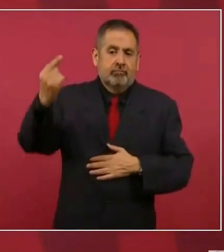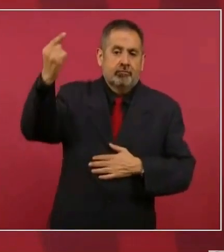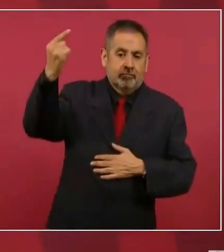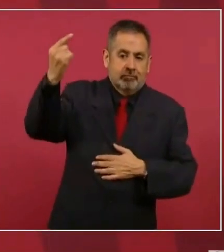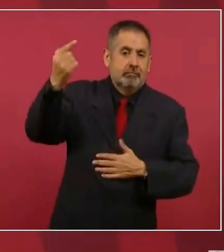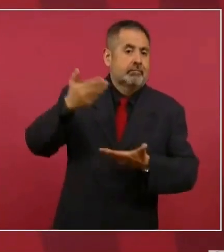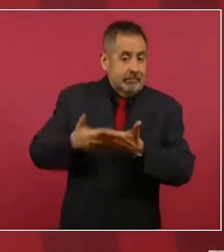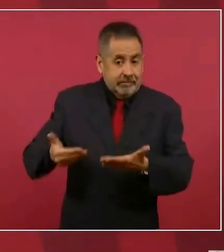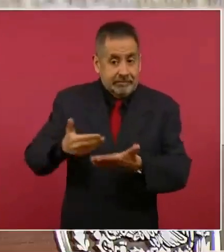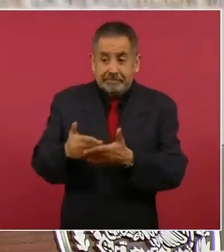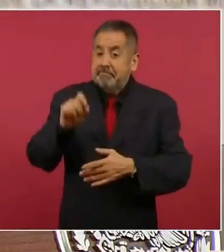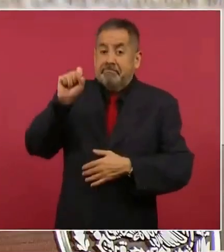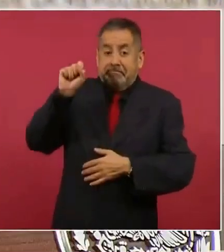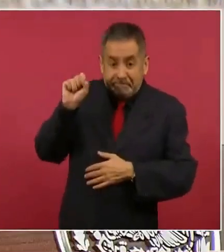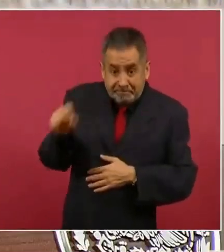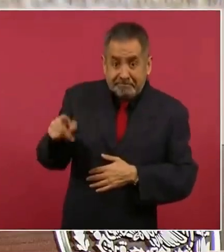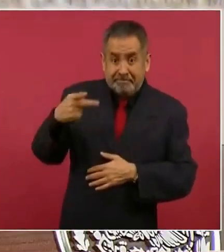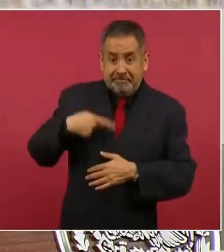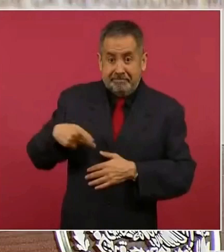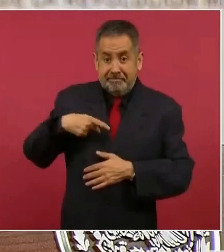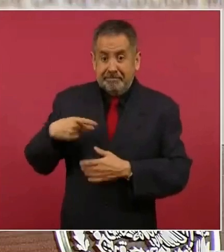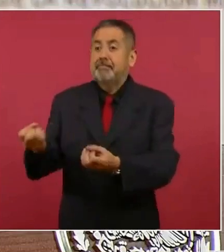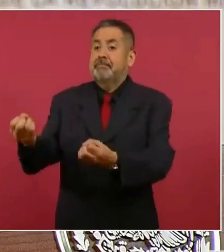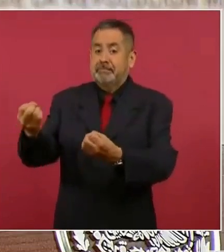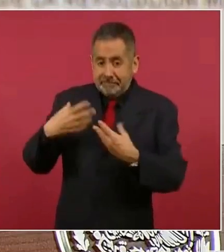otra vez el gallo.